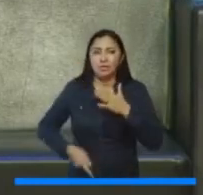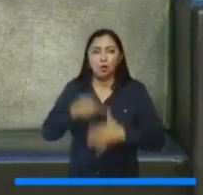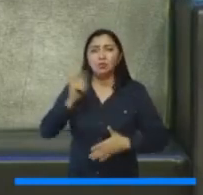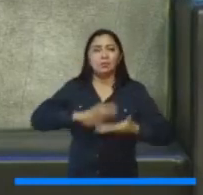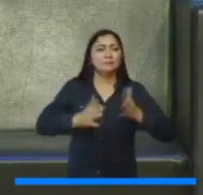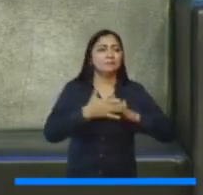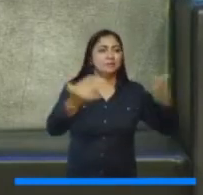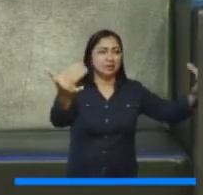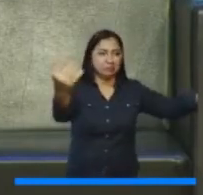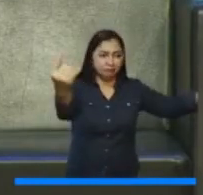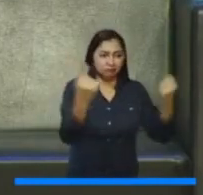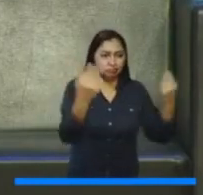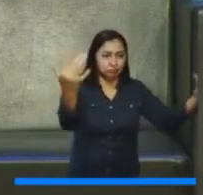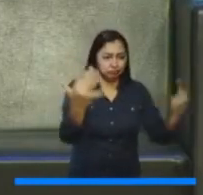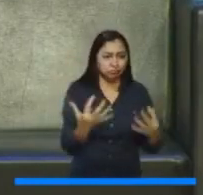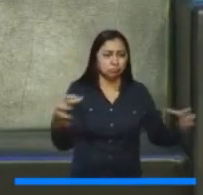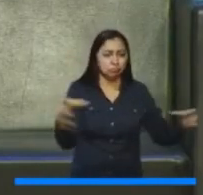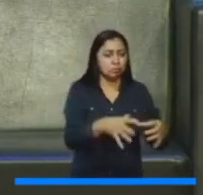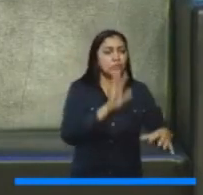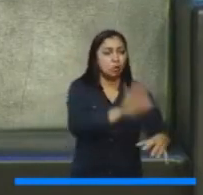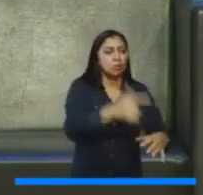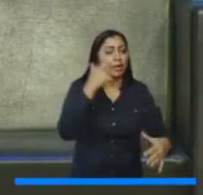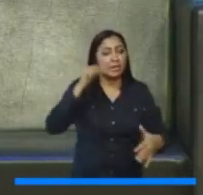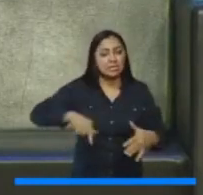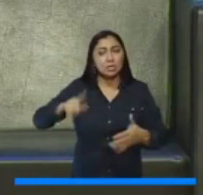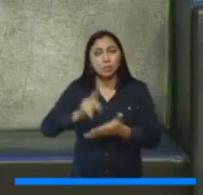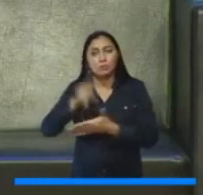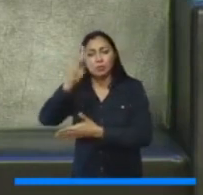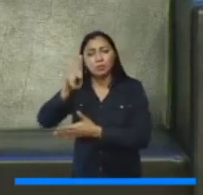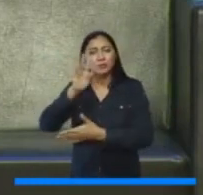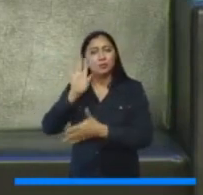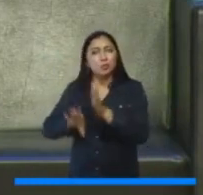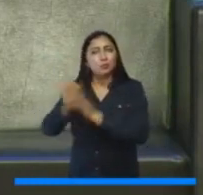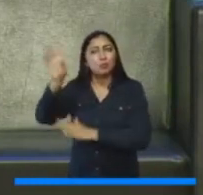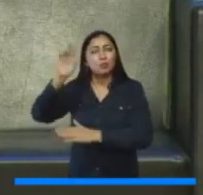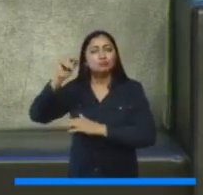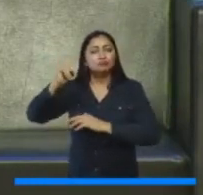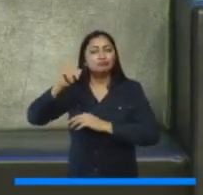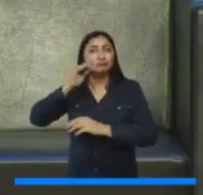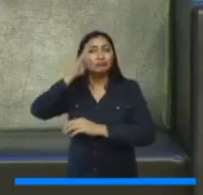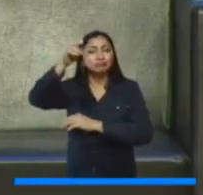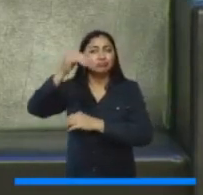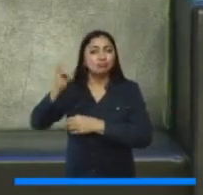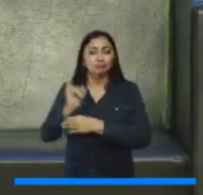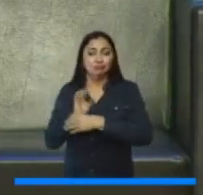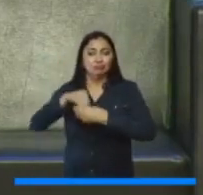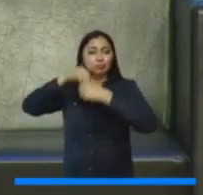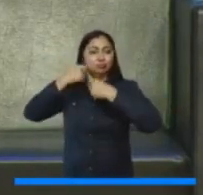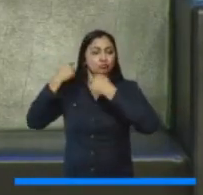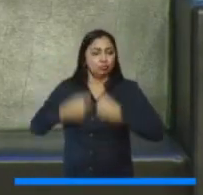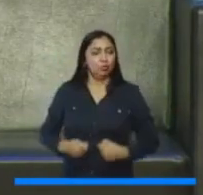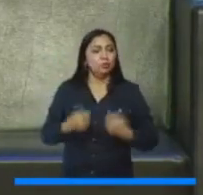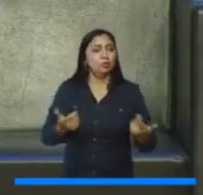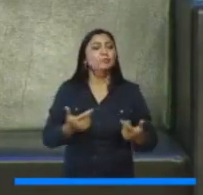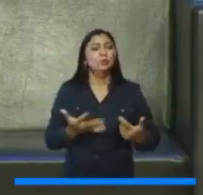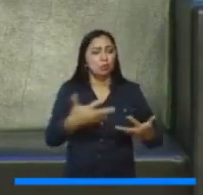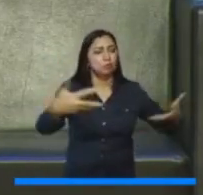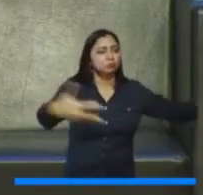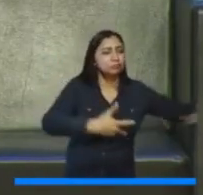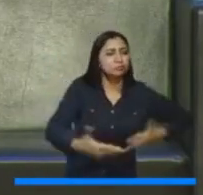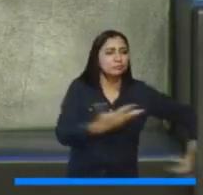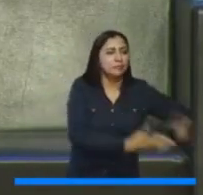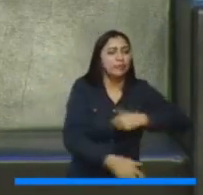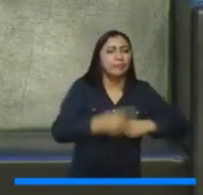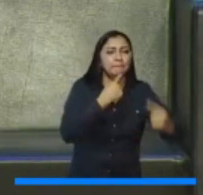universitaria y dije, aquí hay una visión y aquí hay un proyecto de desarrollo institucional. Y yo creo que lo construyamos entre todos, desde el ejercicio dialógico y abierto.